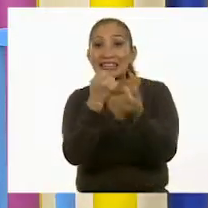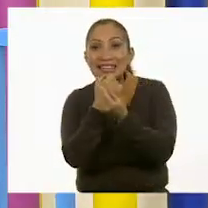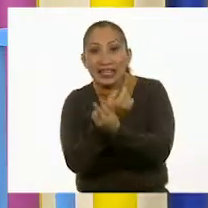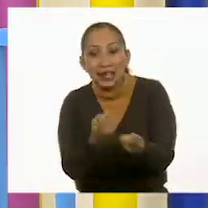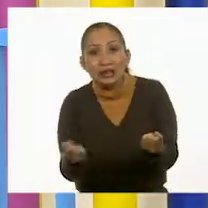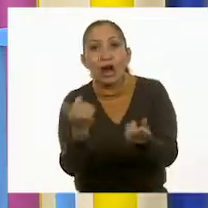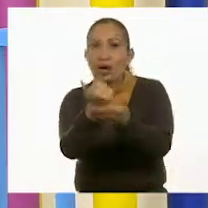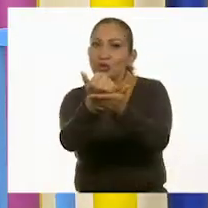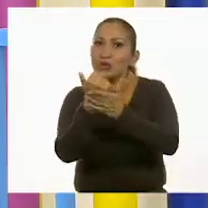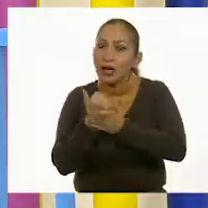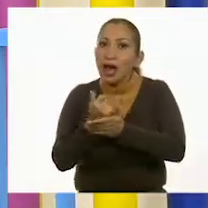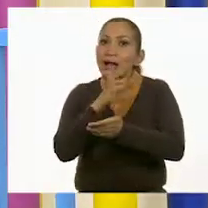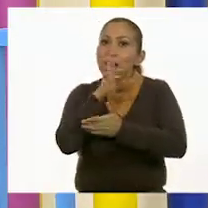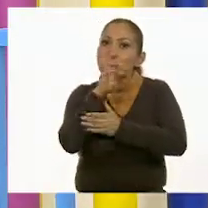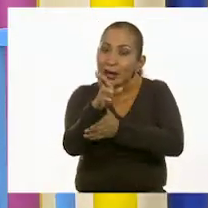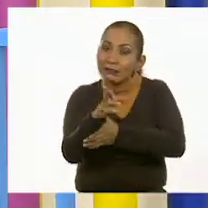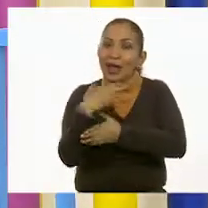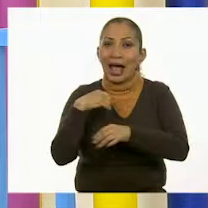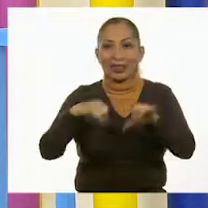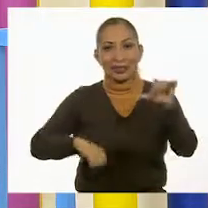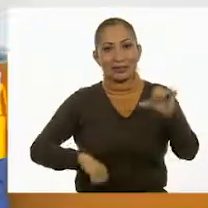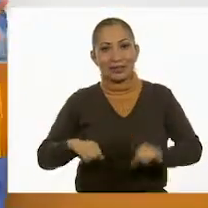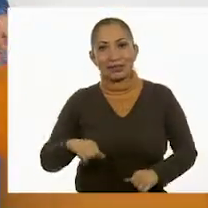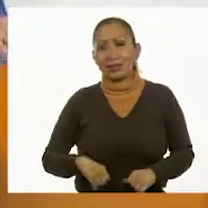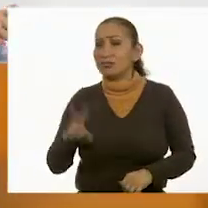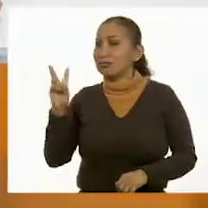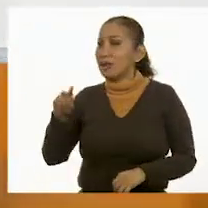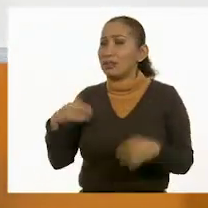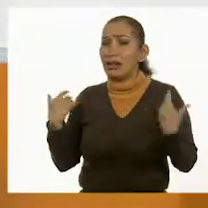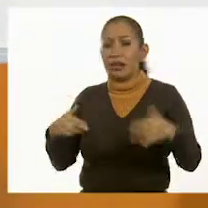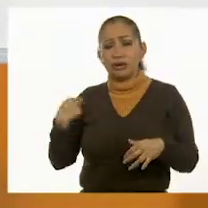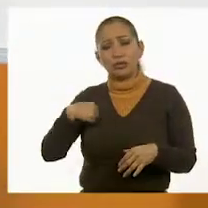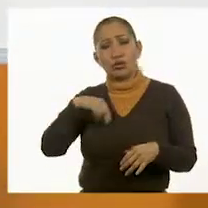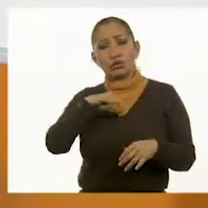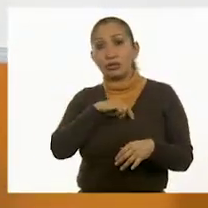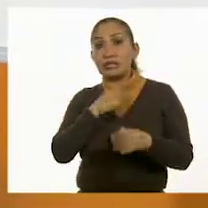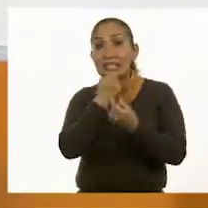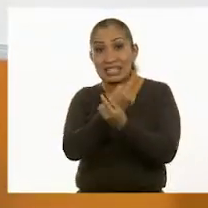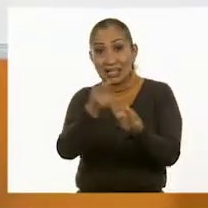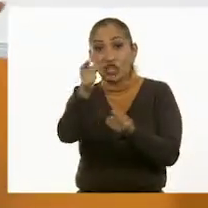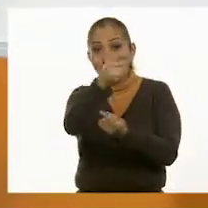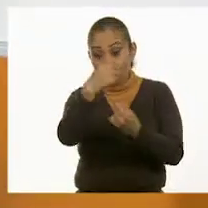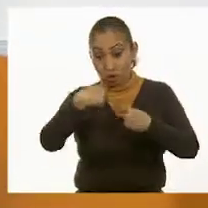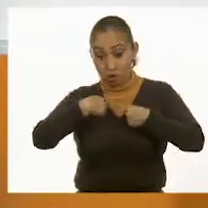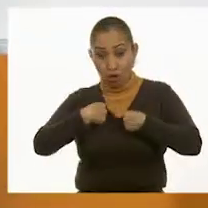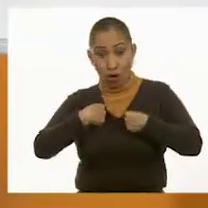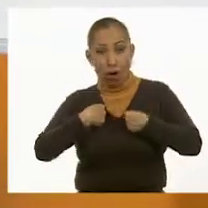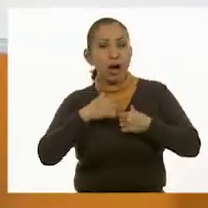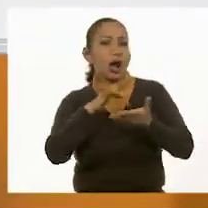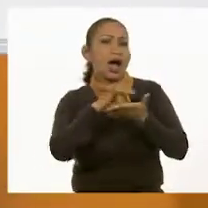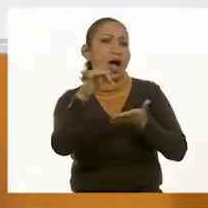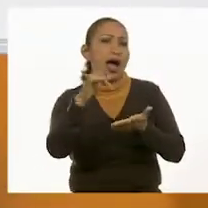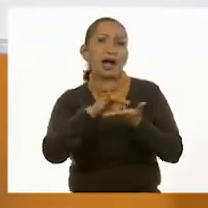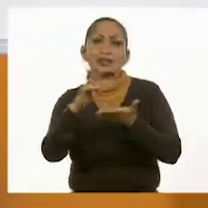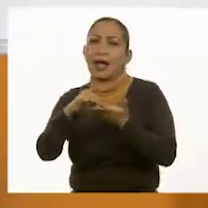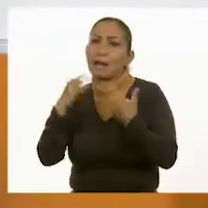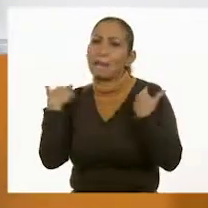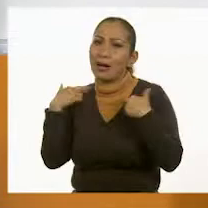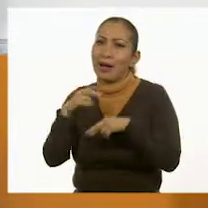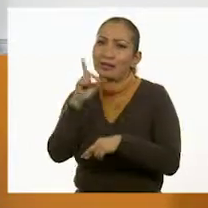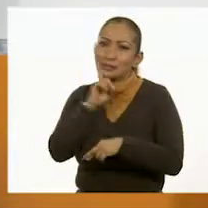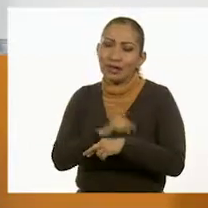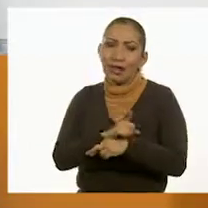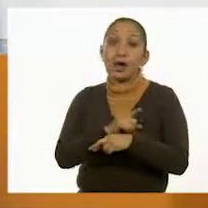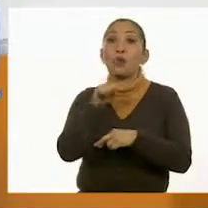niñas porque nos ayudaron a resolver esta actividad. No, la verdad es que nosotros, las niñas y los niños y yo, te agradecemos mucho a ti